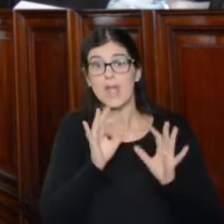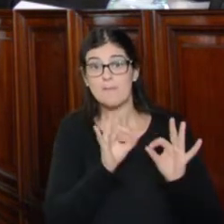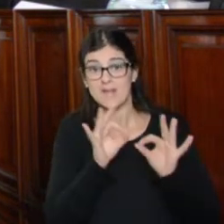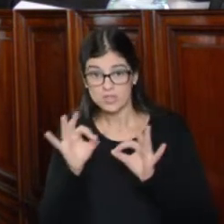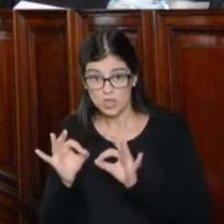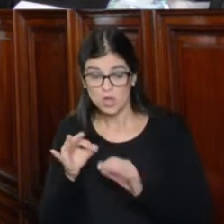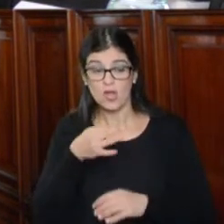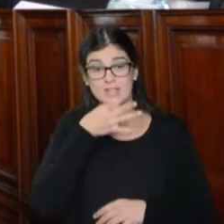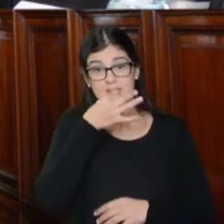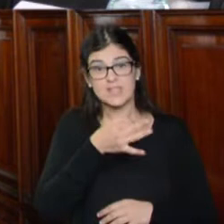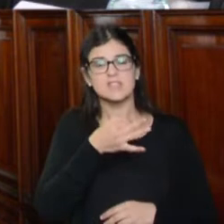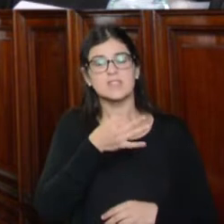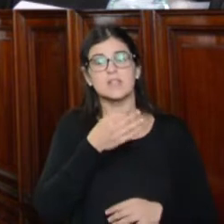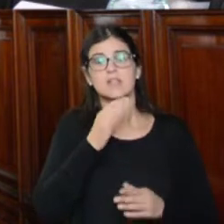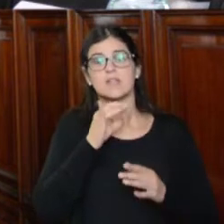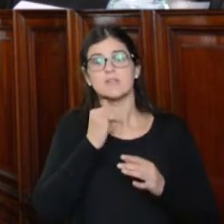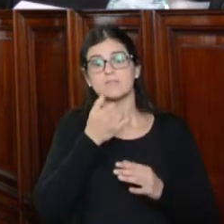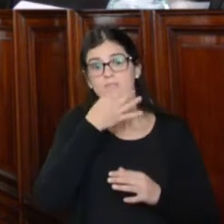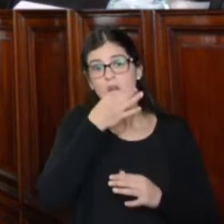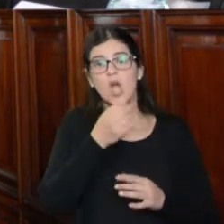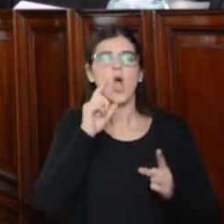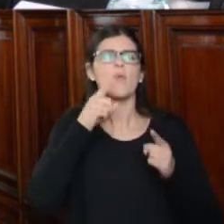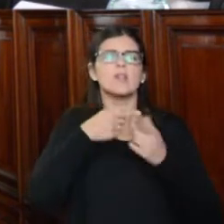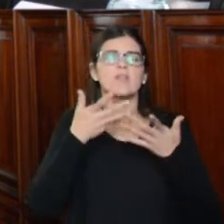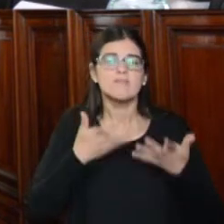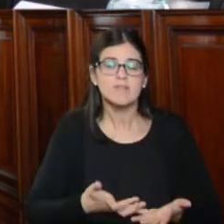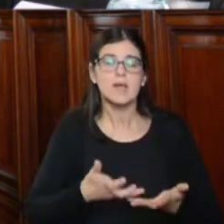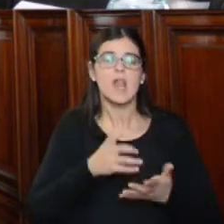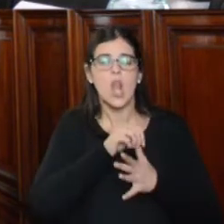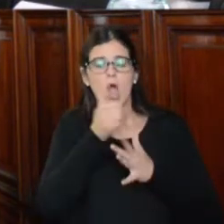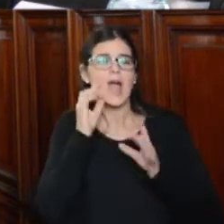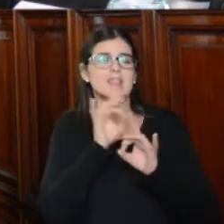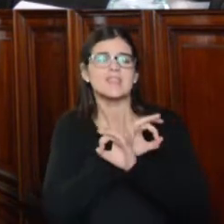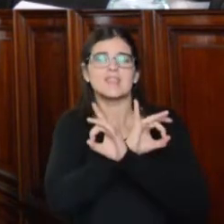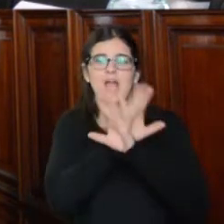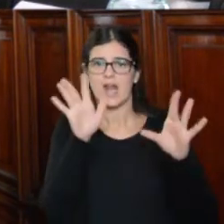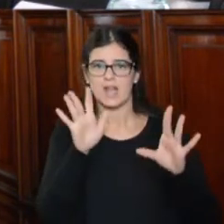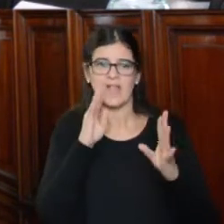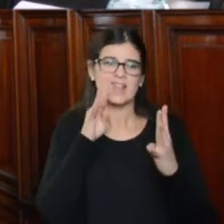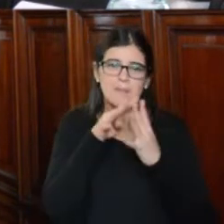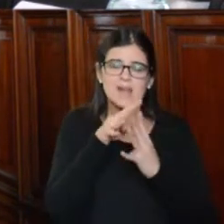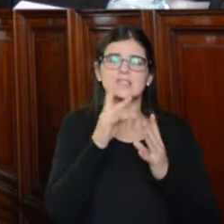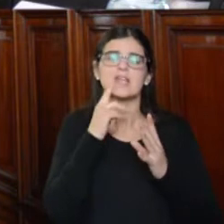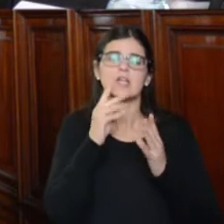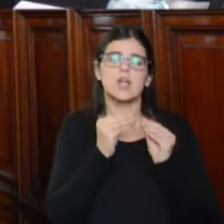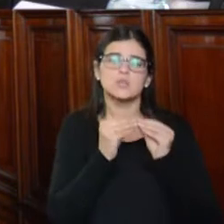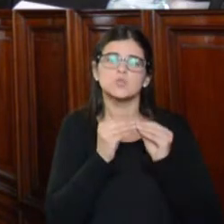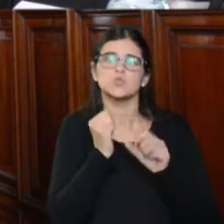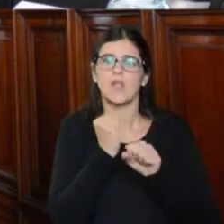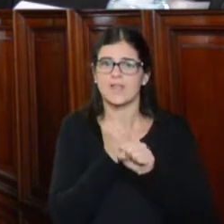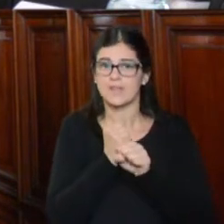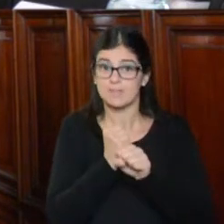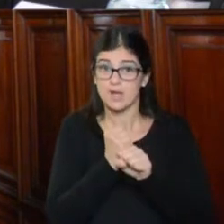expresiones formuladas fueron vertidas con el objetivo de lograr transparencia en el ámbito de la materia laboral